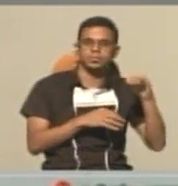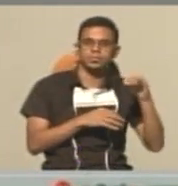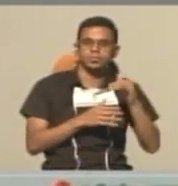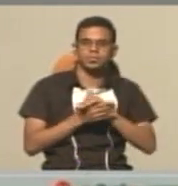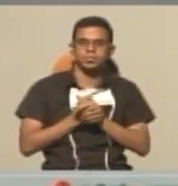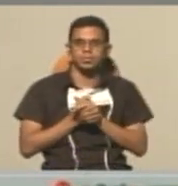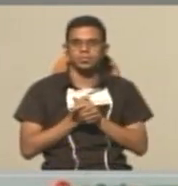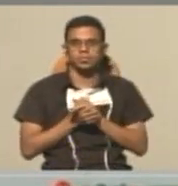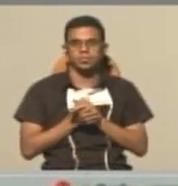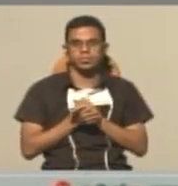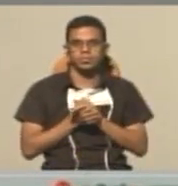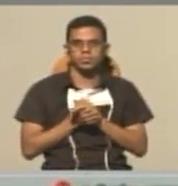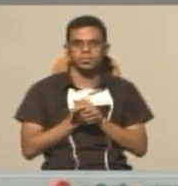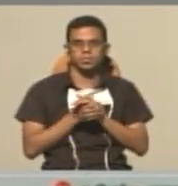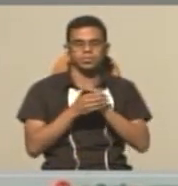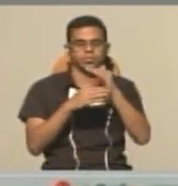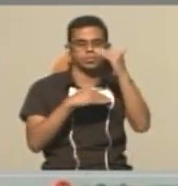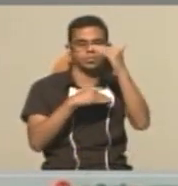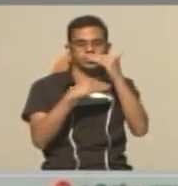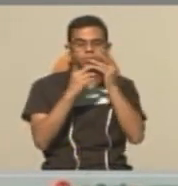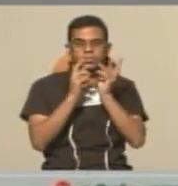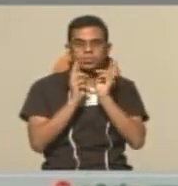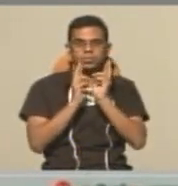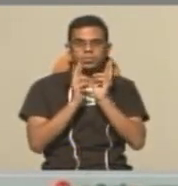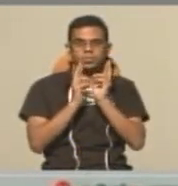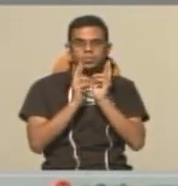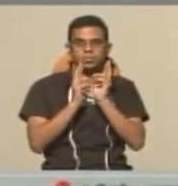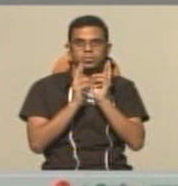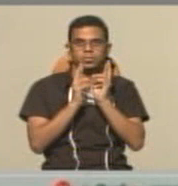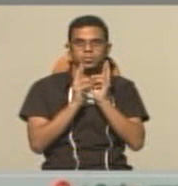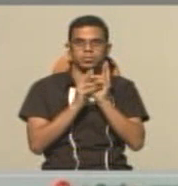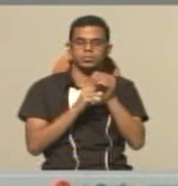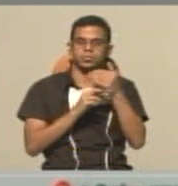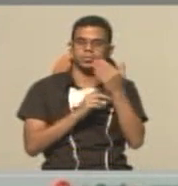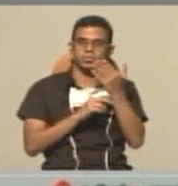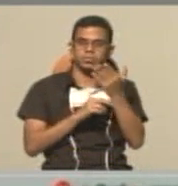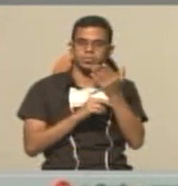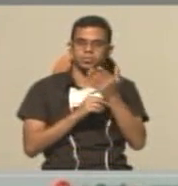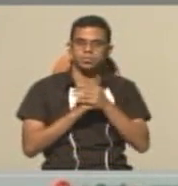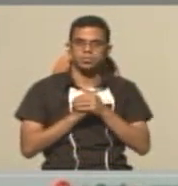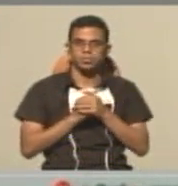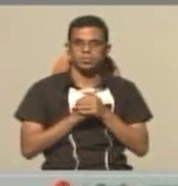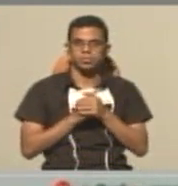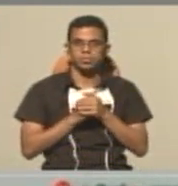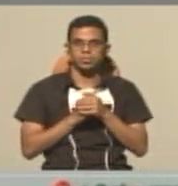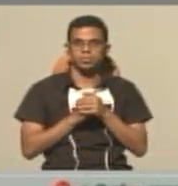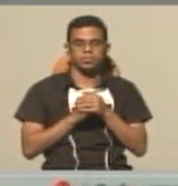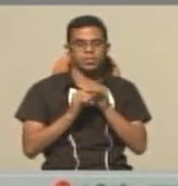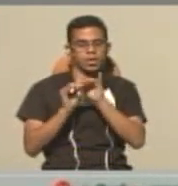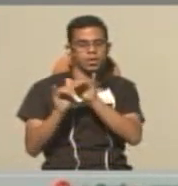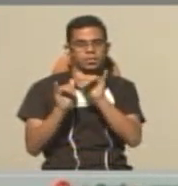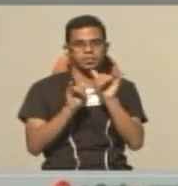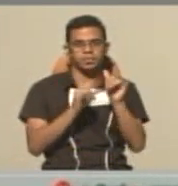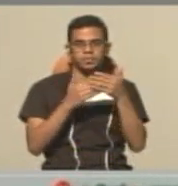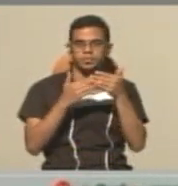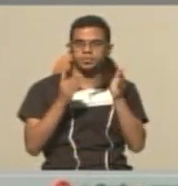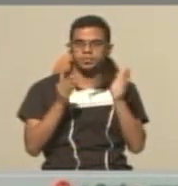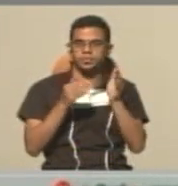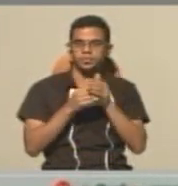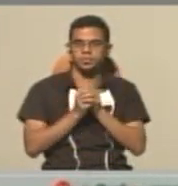Reducción del ruido. Y se abrirá nuevamente la misma ventana.